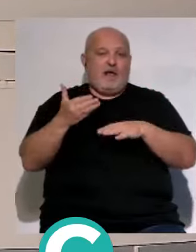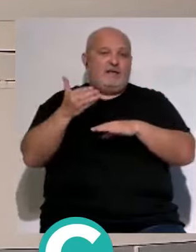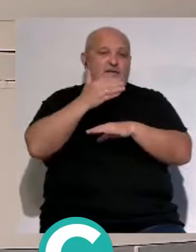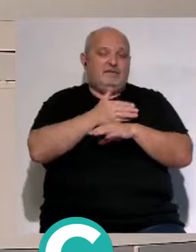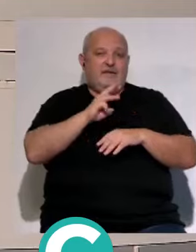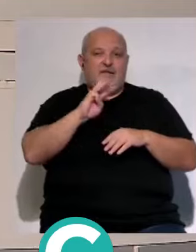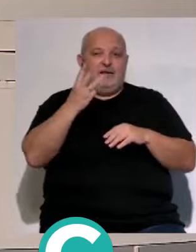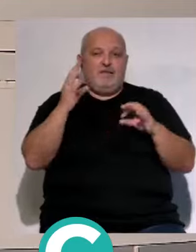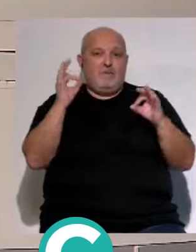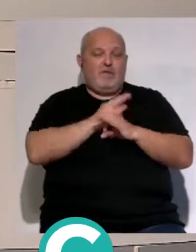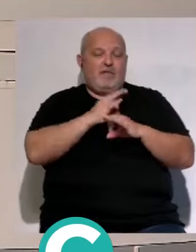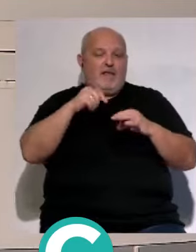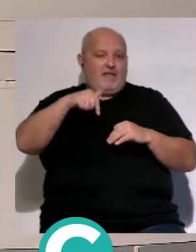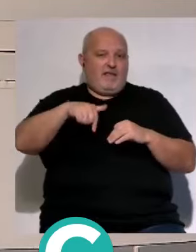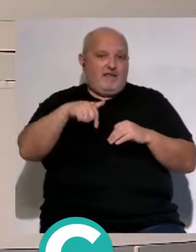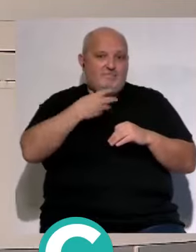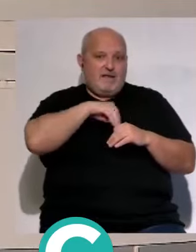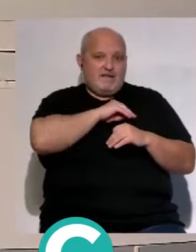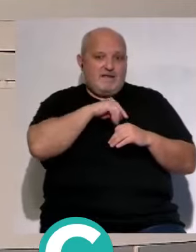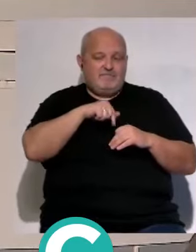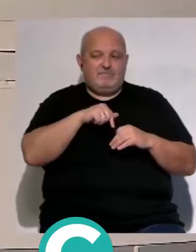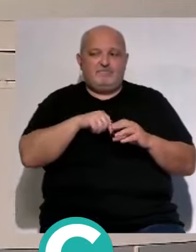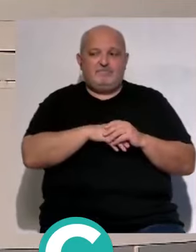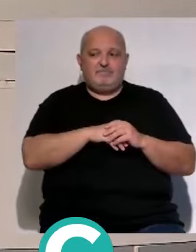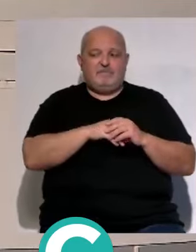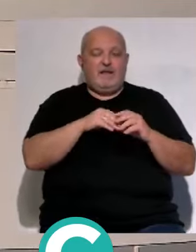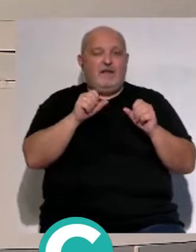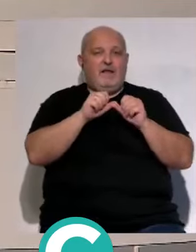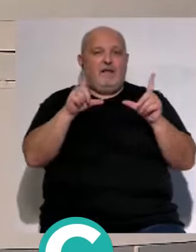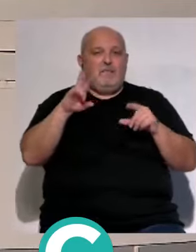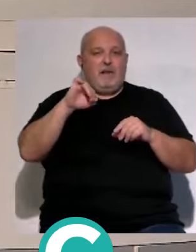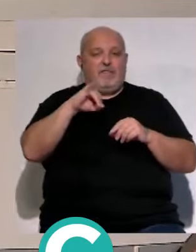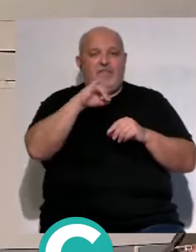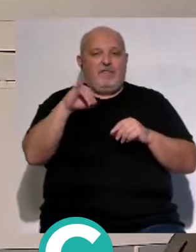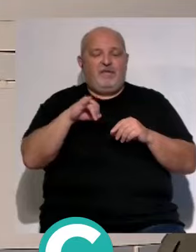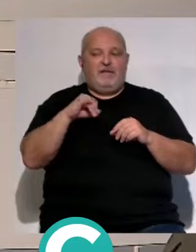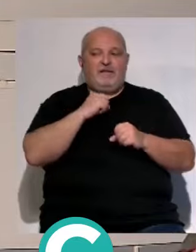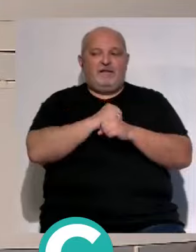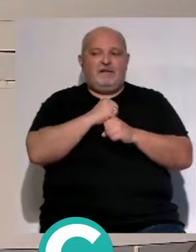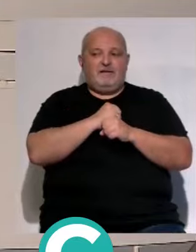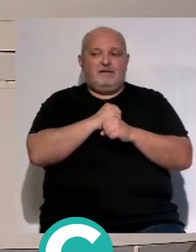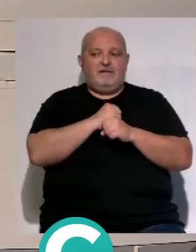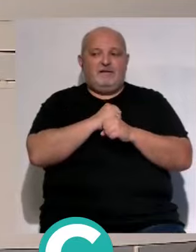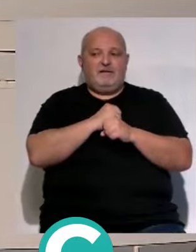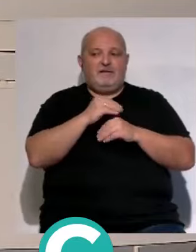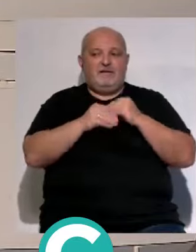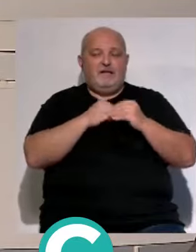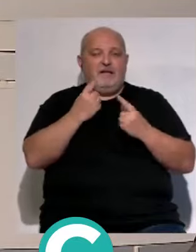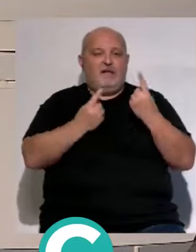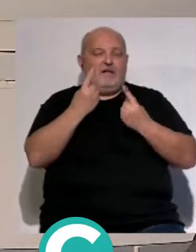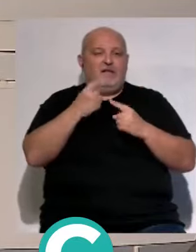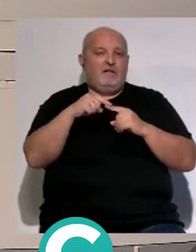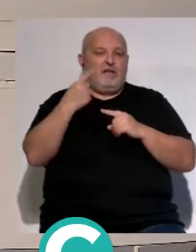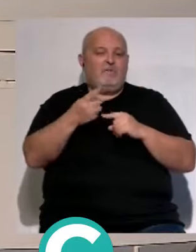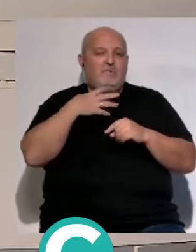pues en torno a las 3 de la madrugada lo hará el Cádiz por play y nosotros estamos trabajando para darlo en diferido en algún día